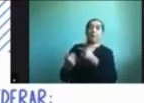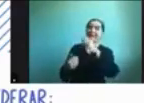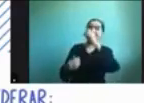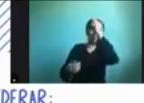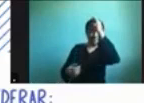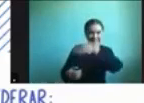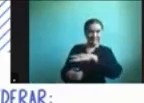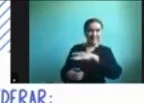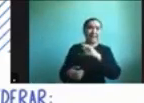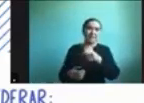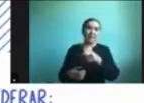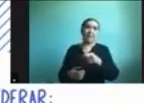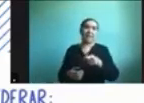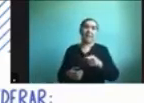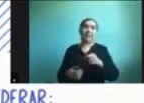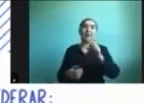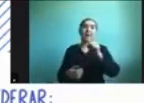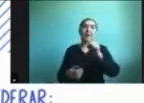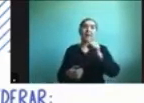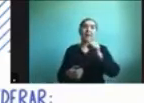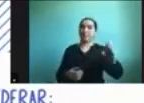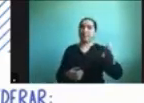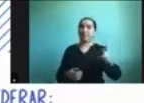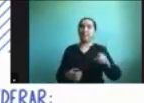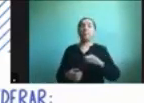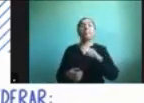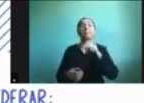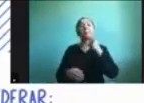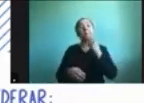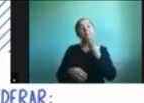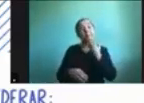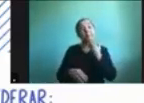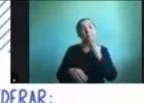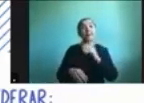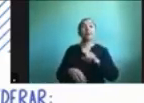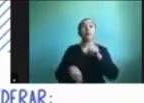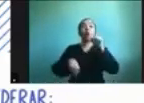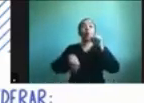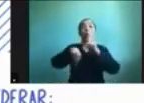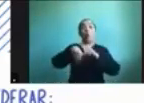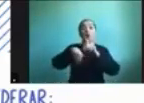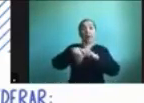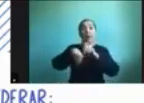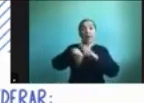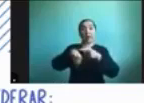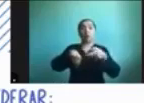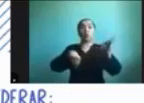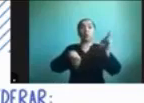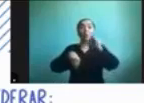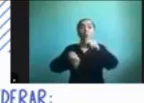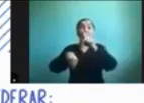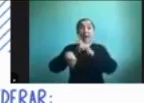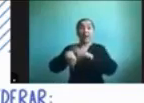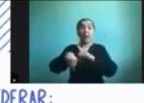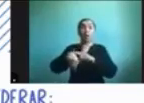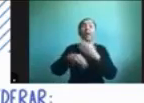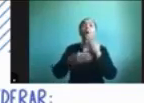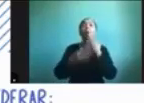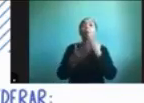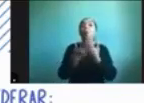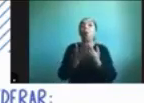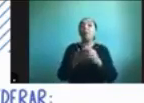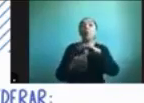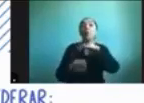también es importante establecer horarios dentro la rutina para el uso ya sea del computador o del tablet es importante que cuando uno